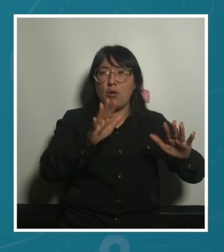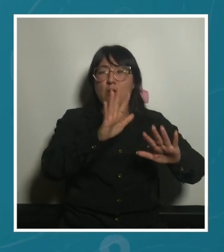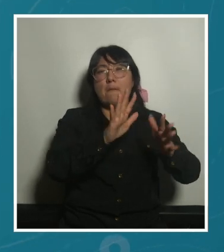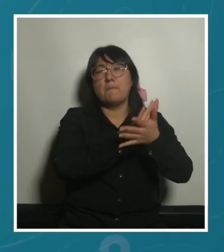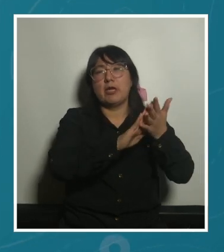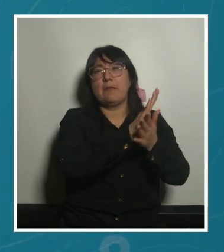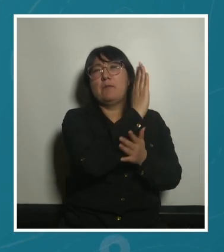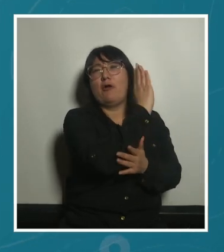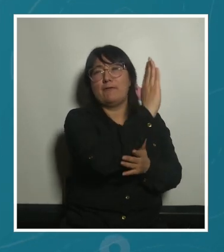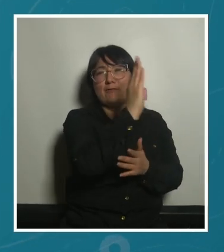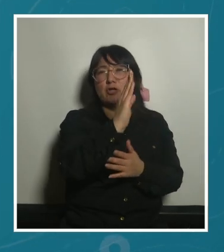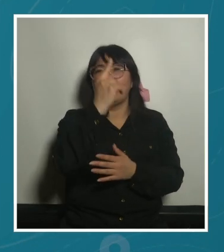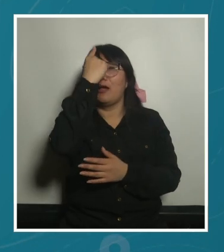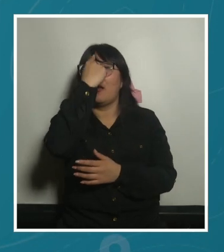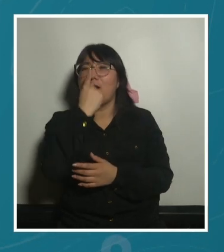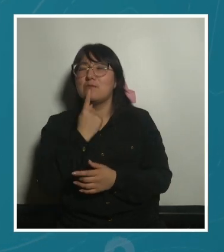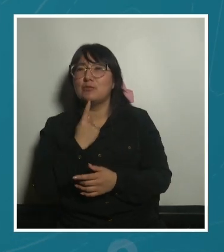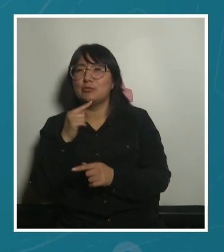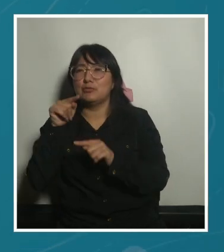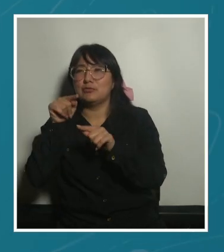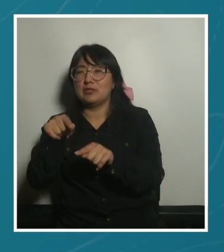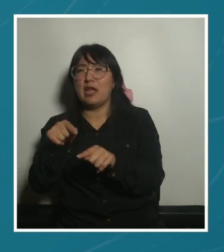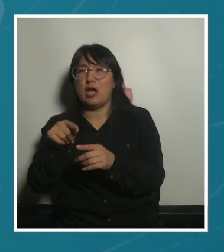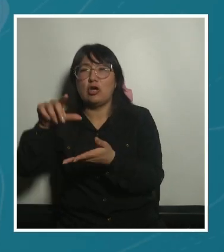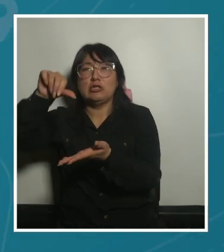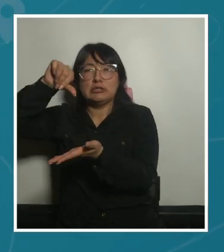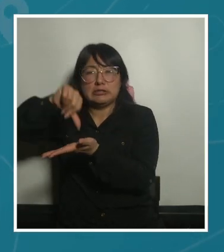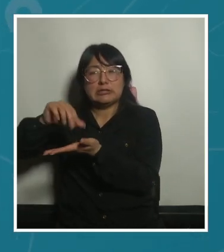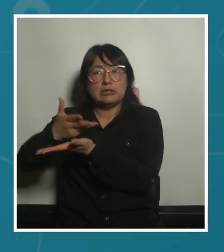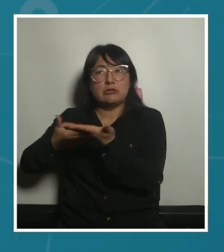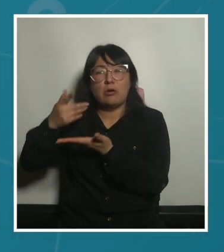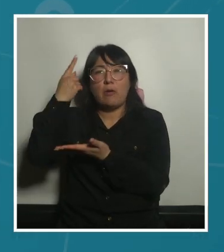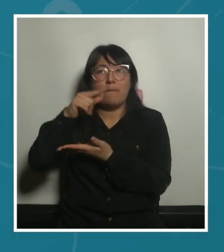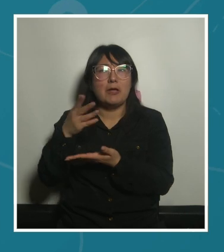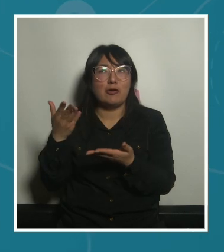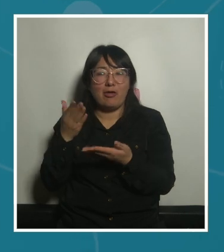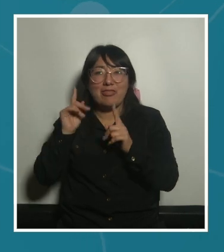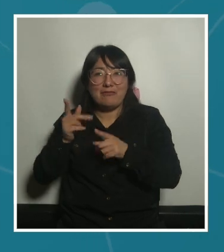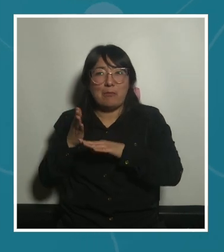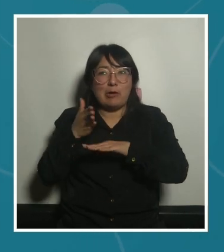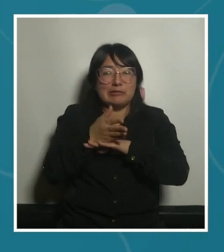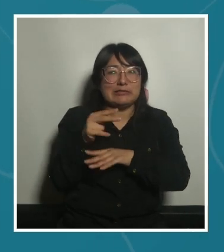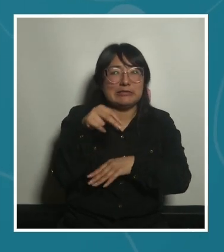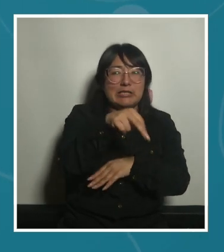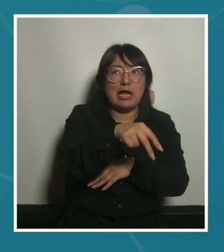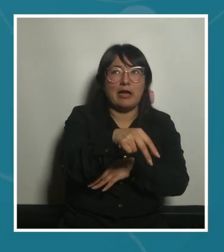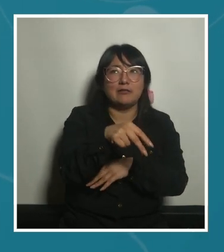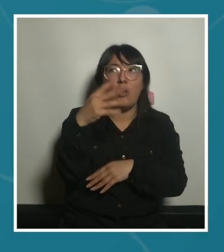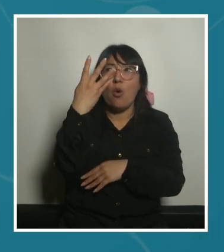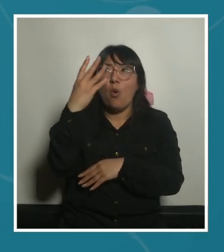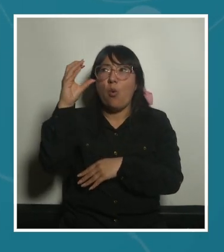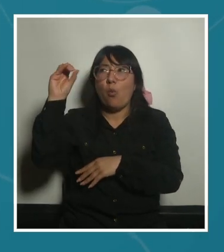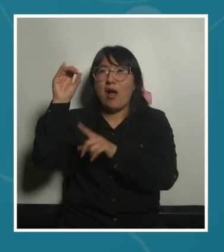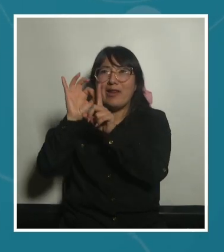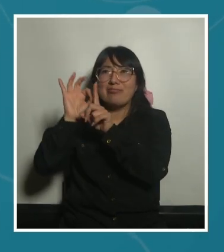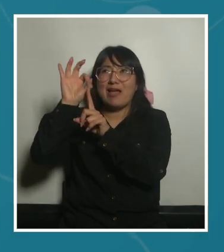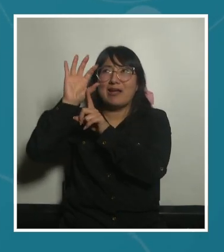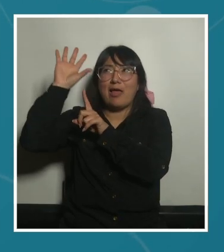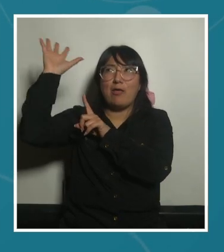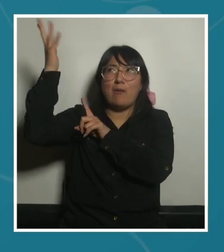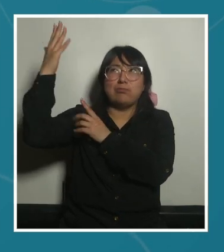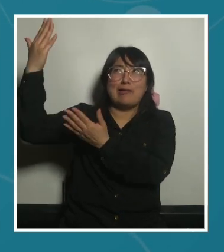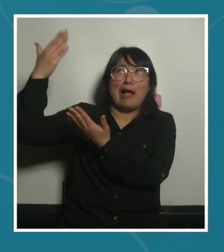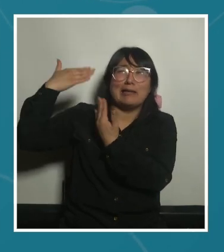bibliotecas museos centros cívicos pero hay que llegar allí con 40 grados sin una sola